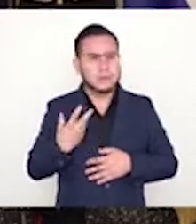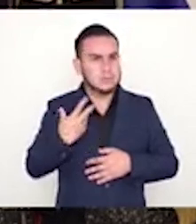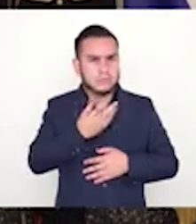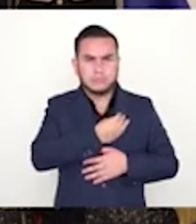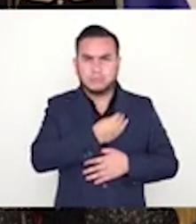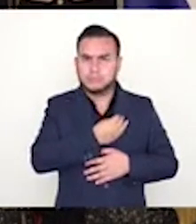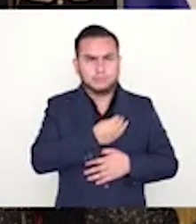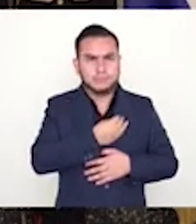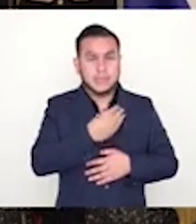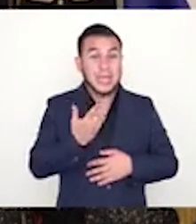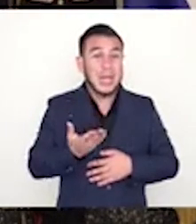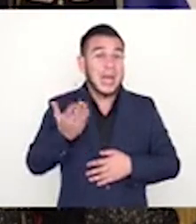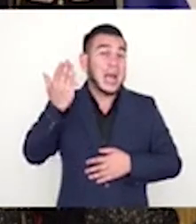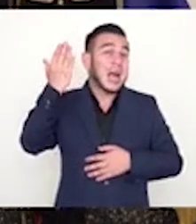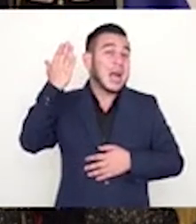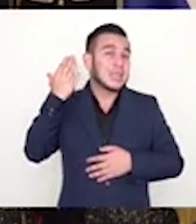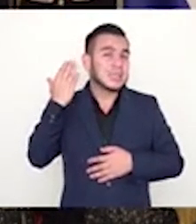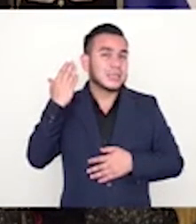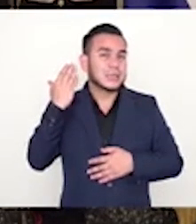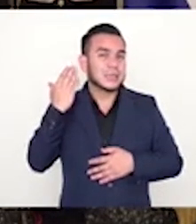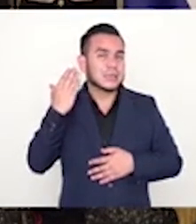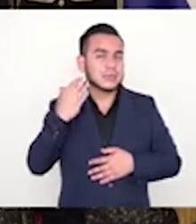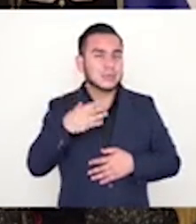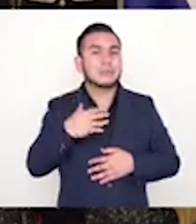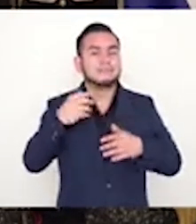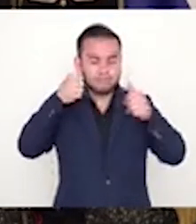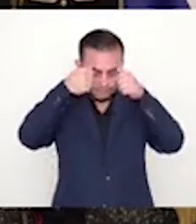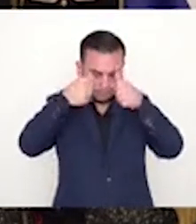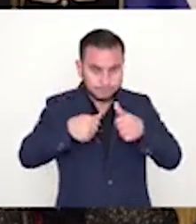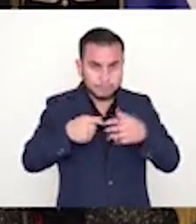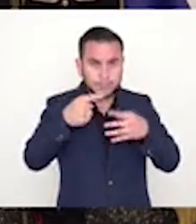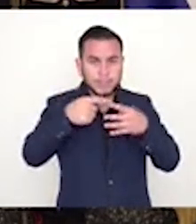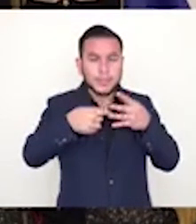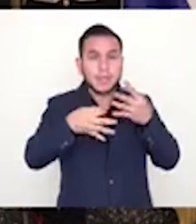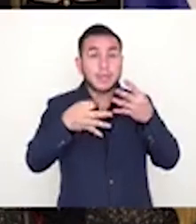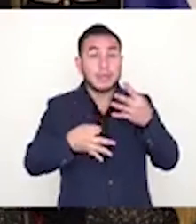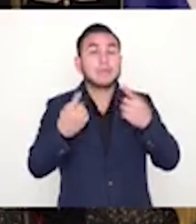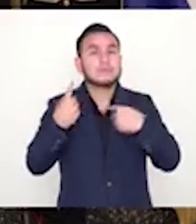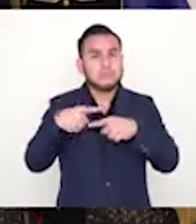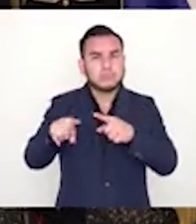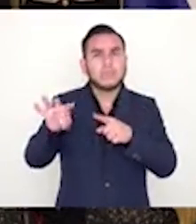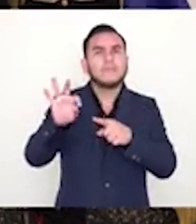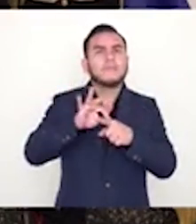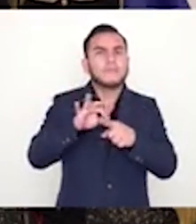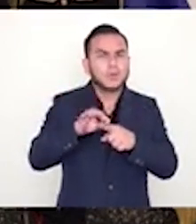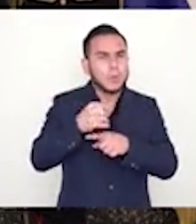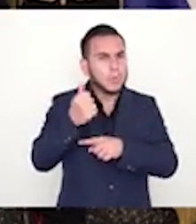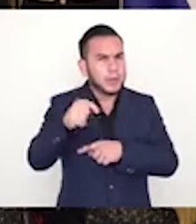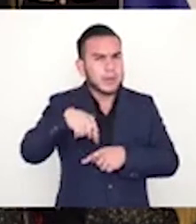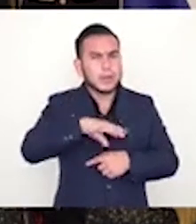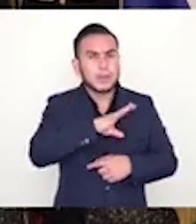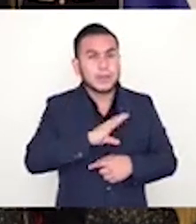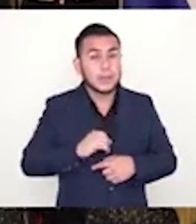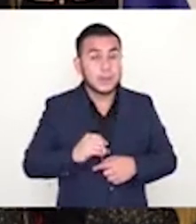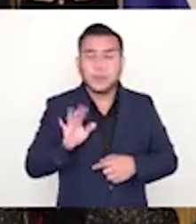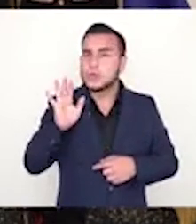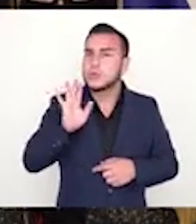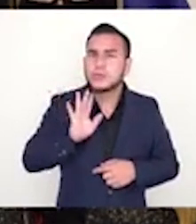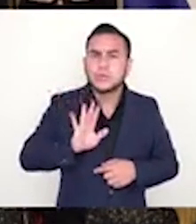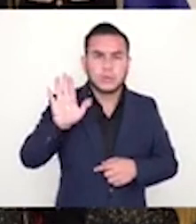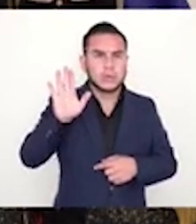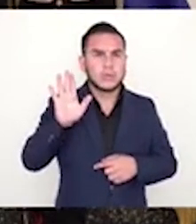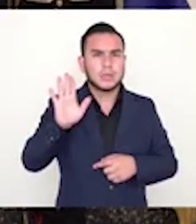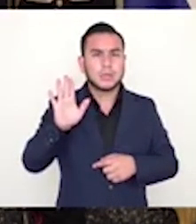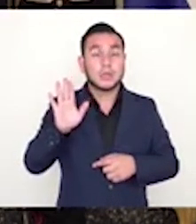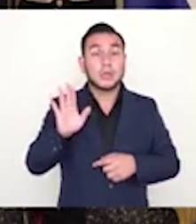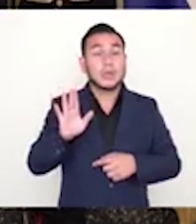aprobada estos diputados, ni aprobada por este presidente, sino mucho antes. Es una ley que ha estado vigente y que ha funcionado en nuestro país y que jamás ha sido declarada